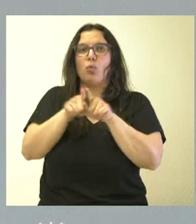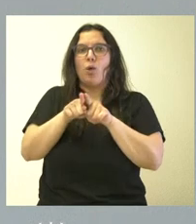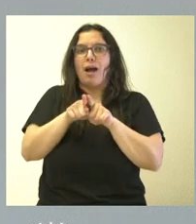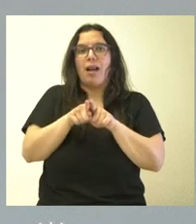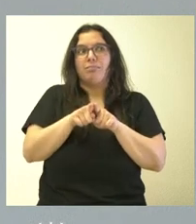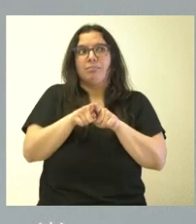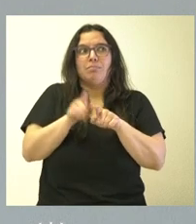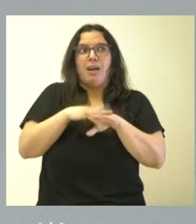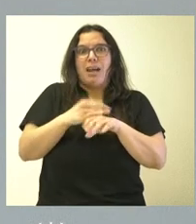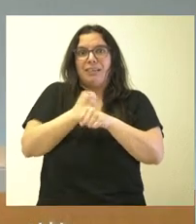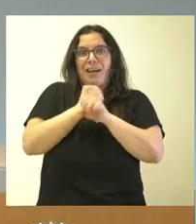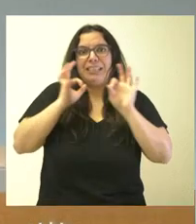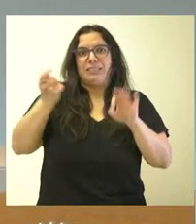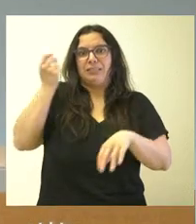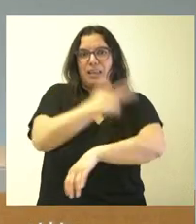ejercicio de la sanidad.